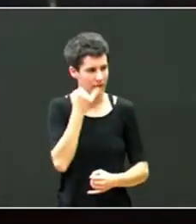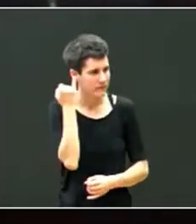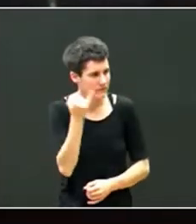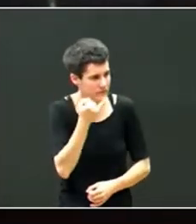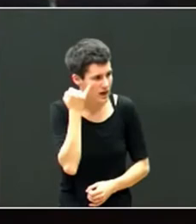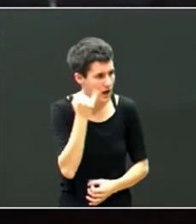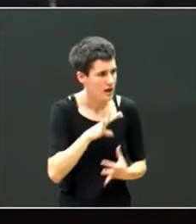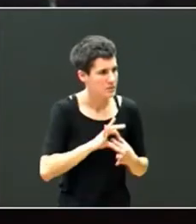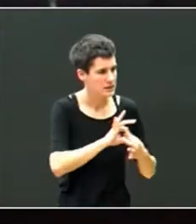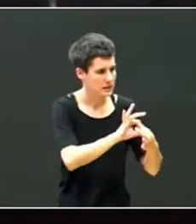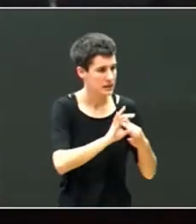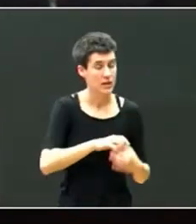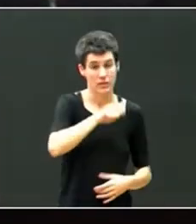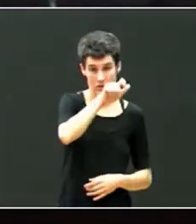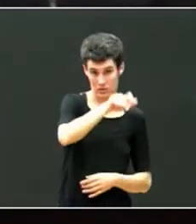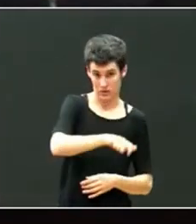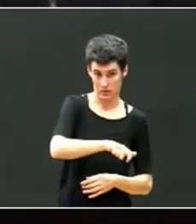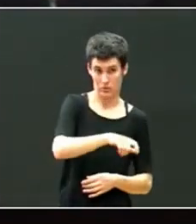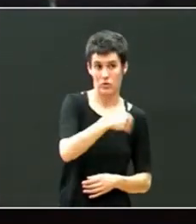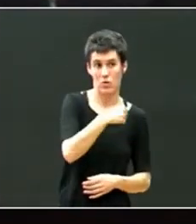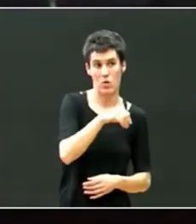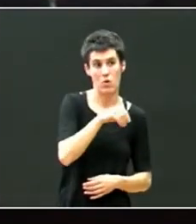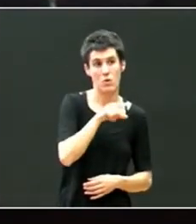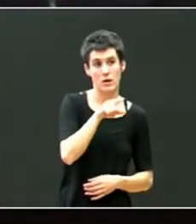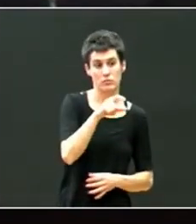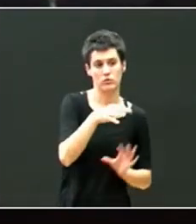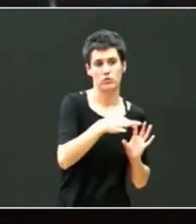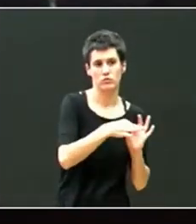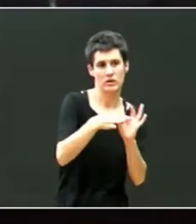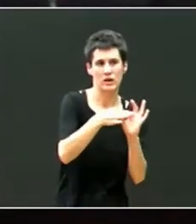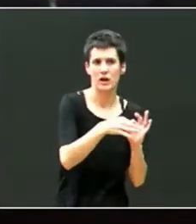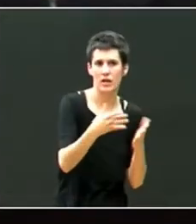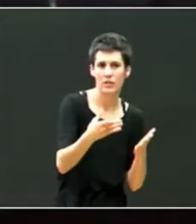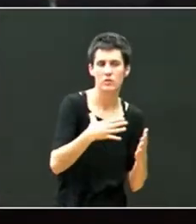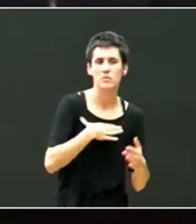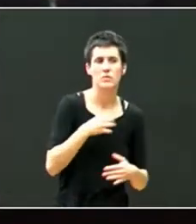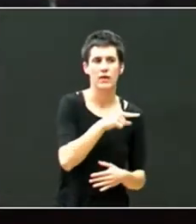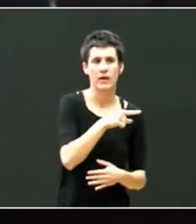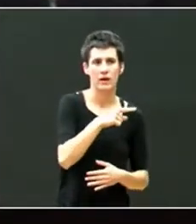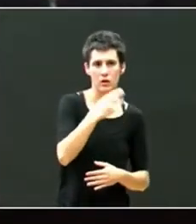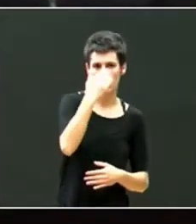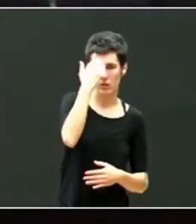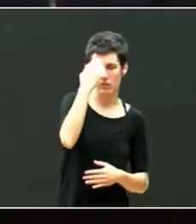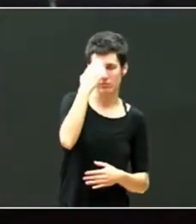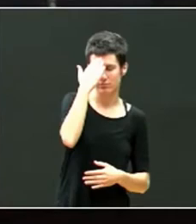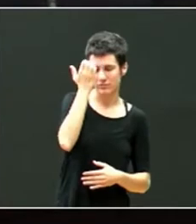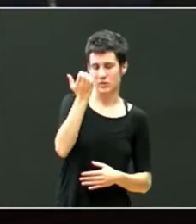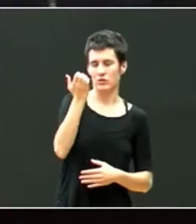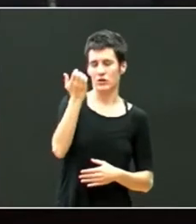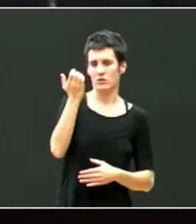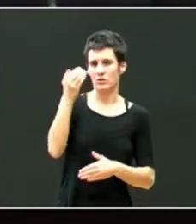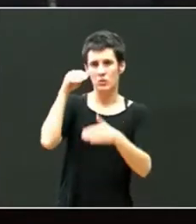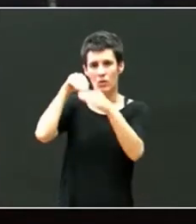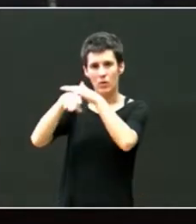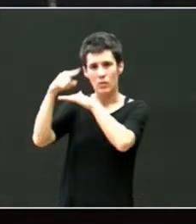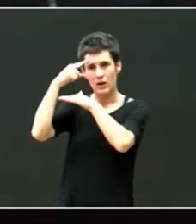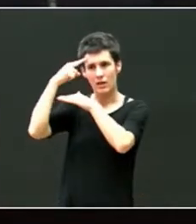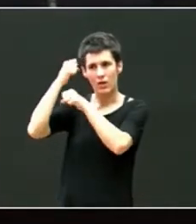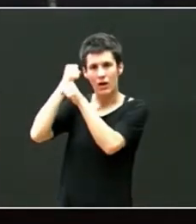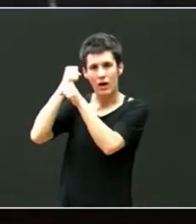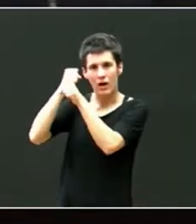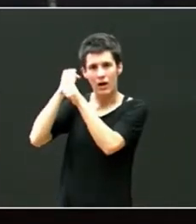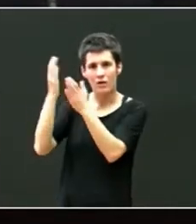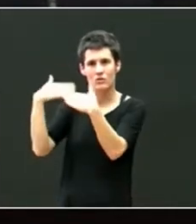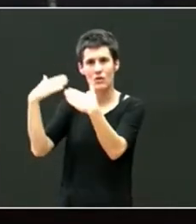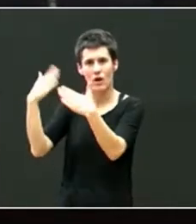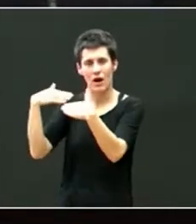relación con vosotros que se da en el presente como reflejo de recuerdos que no están trabajados porque los recuerdos de las experiencias